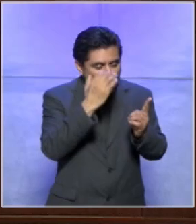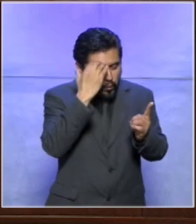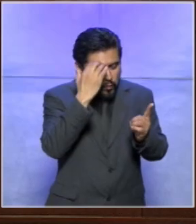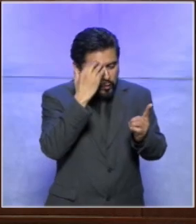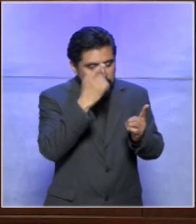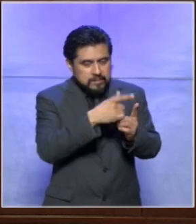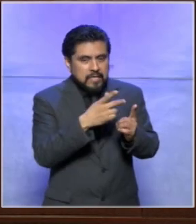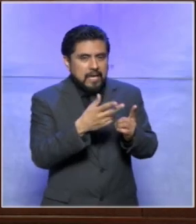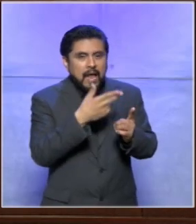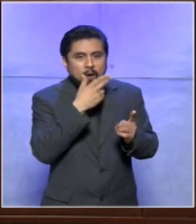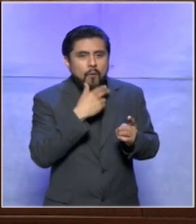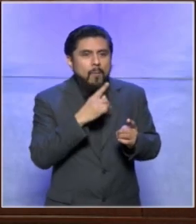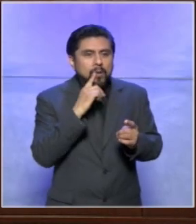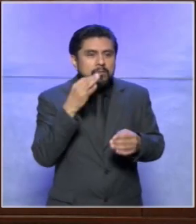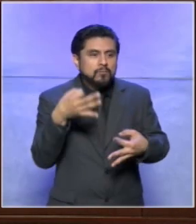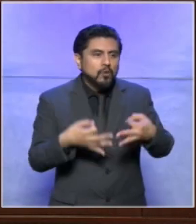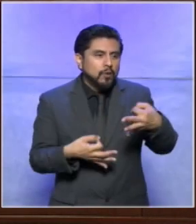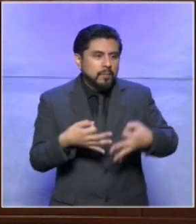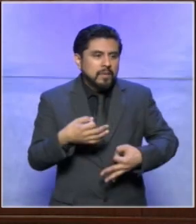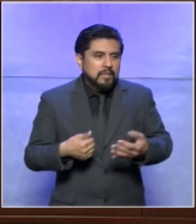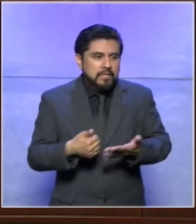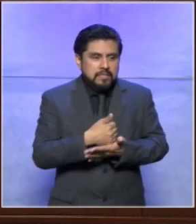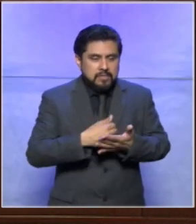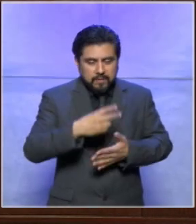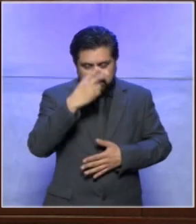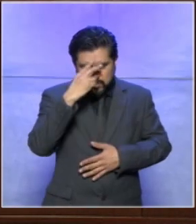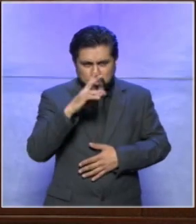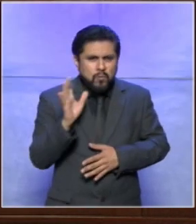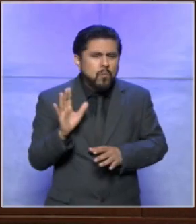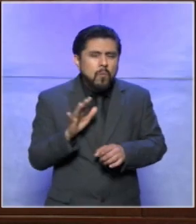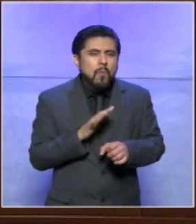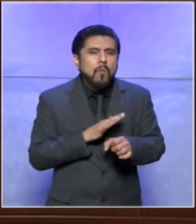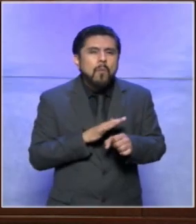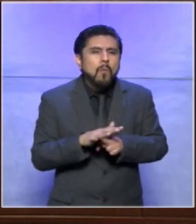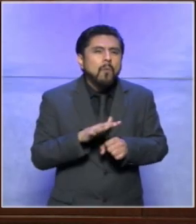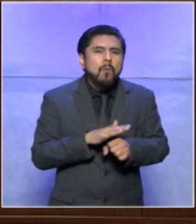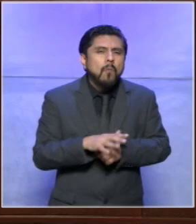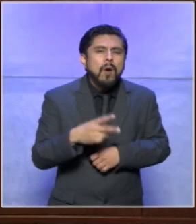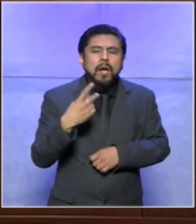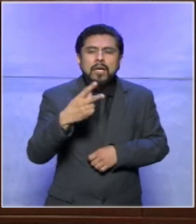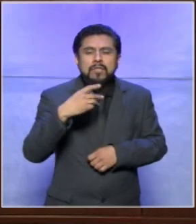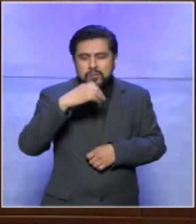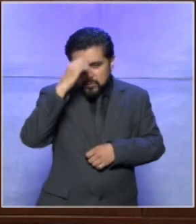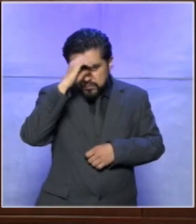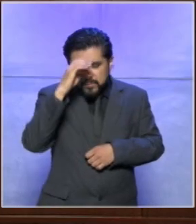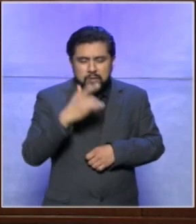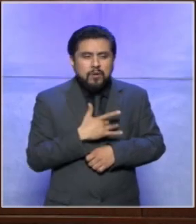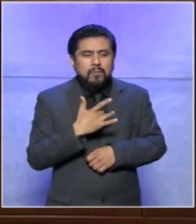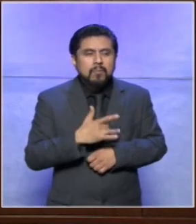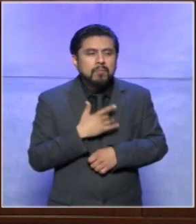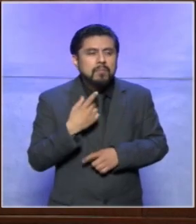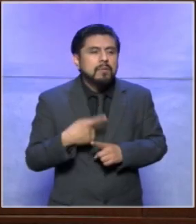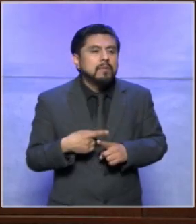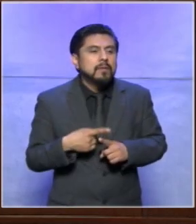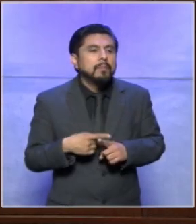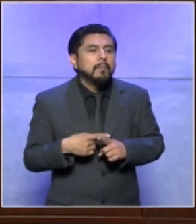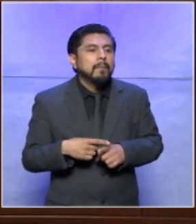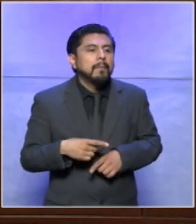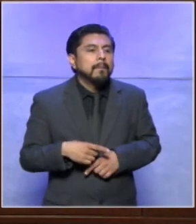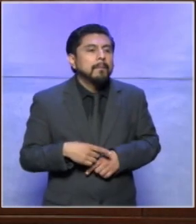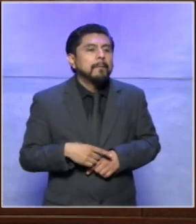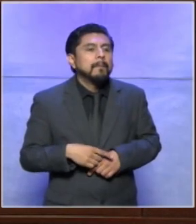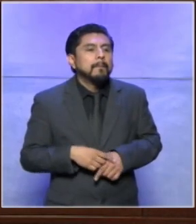voy a conocer a la gente de la ciudad de méxico cuáles han sido sus digamos sus impresiones alguien que quiera comentar